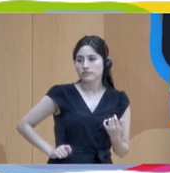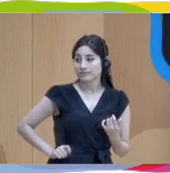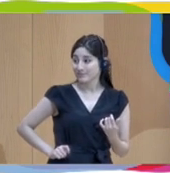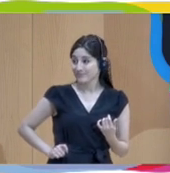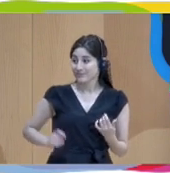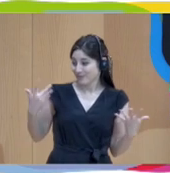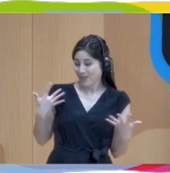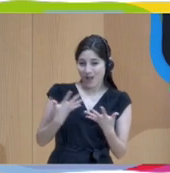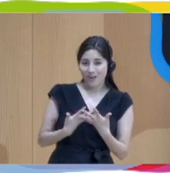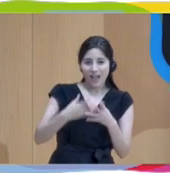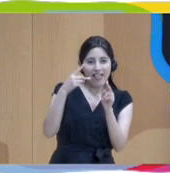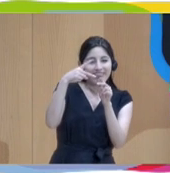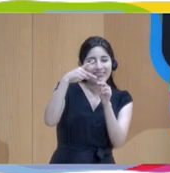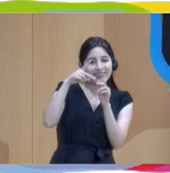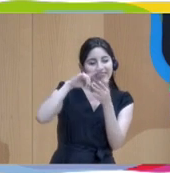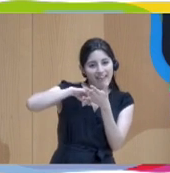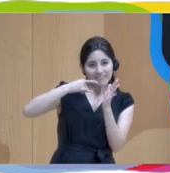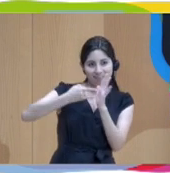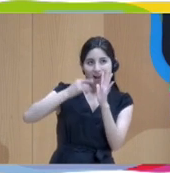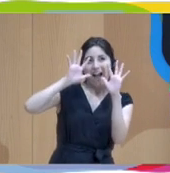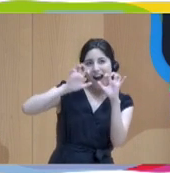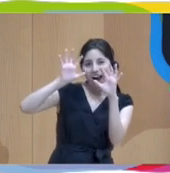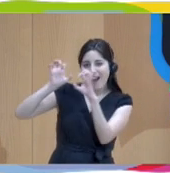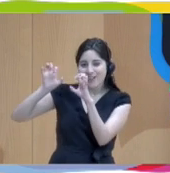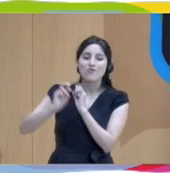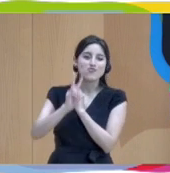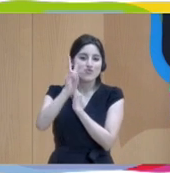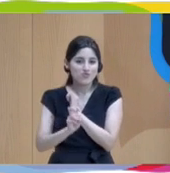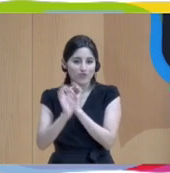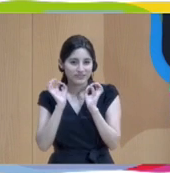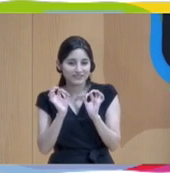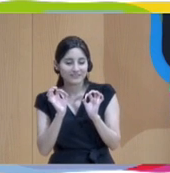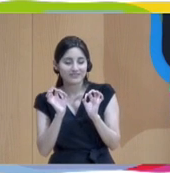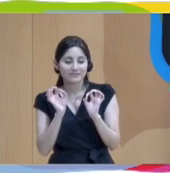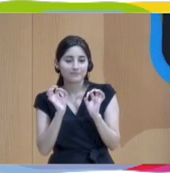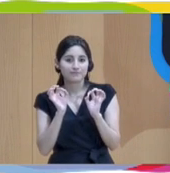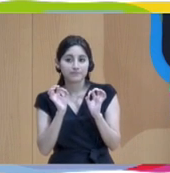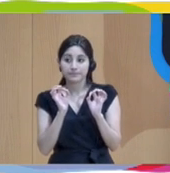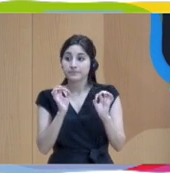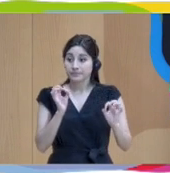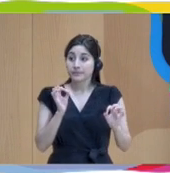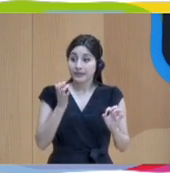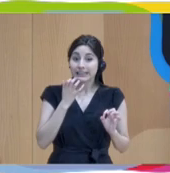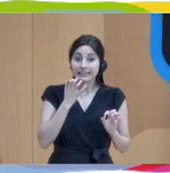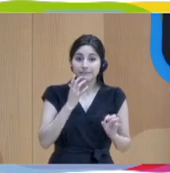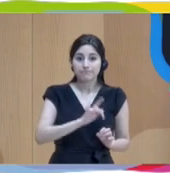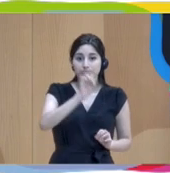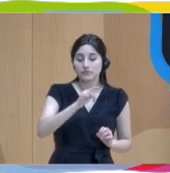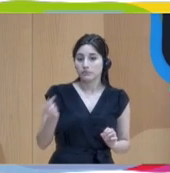aprendido, es realmente muy útil. Porque a menudo, cuando nos juntamos profesionales de distintos